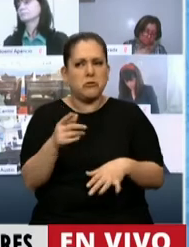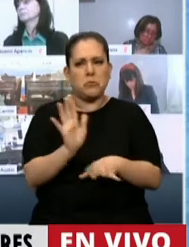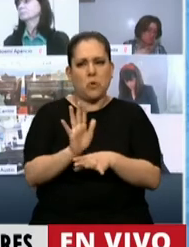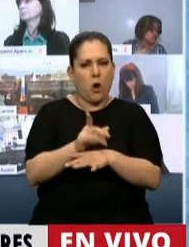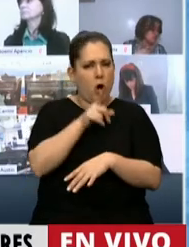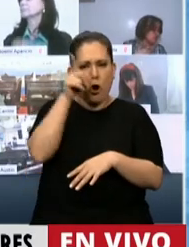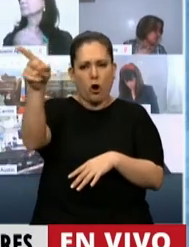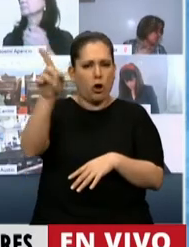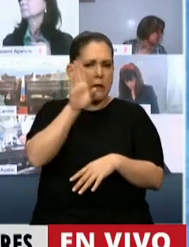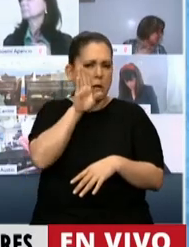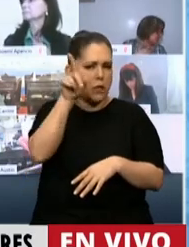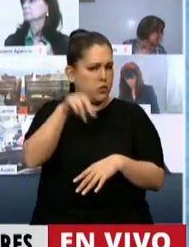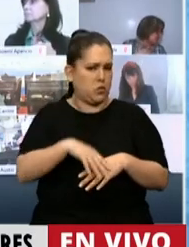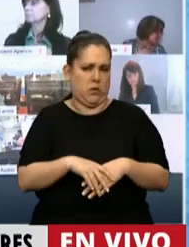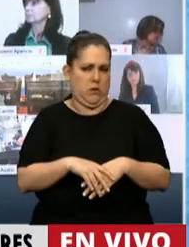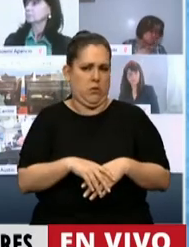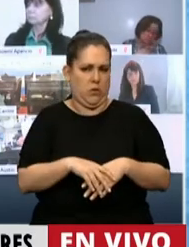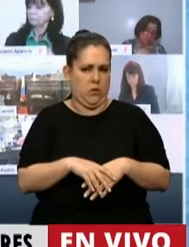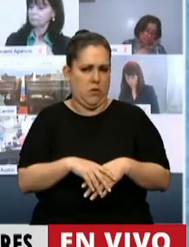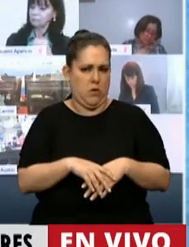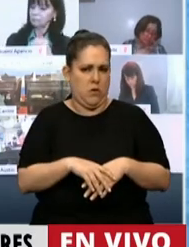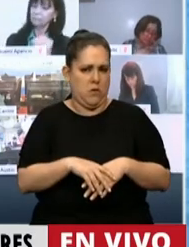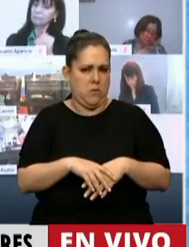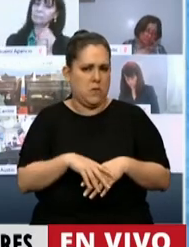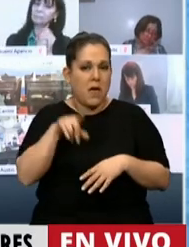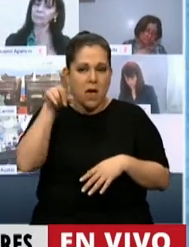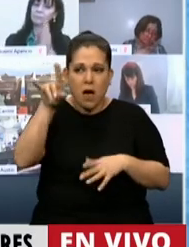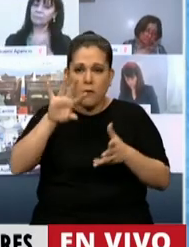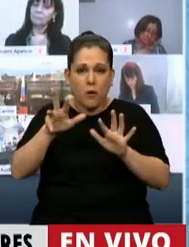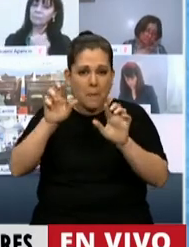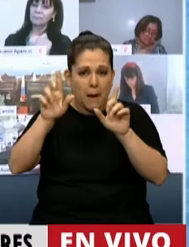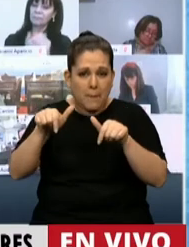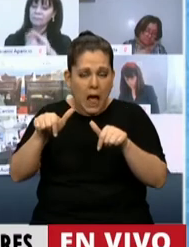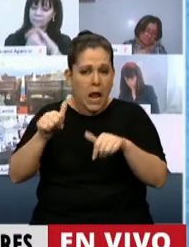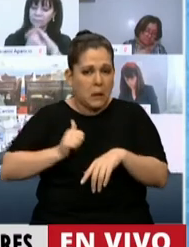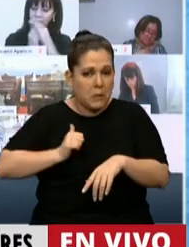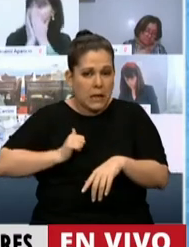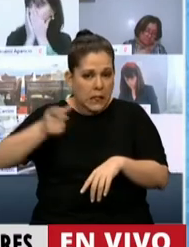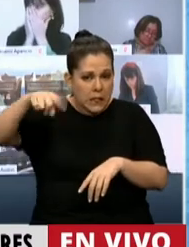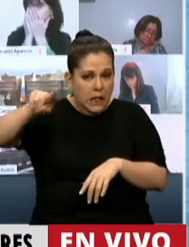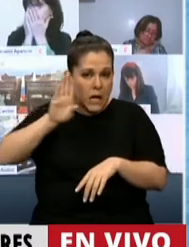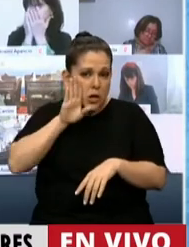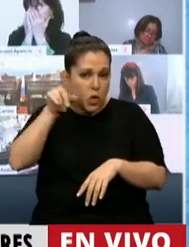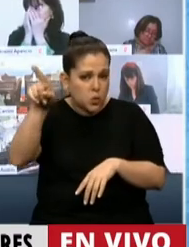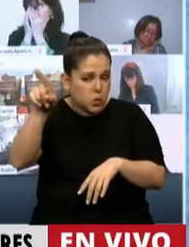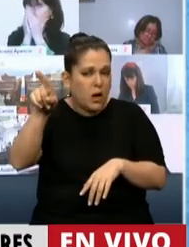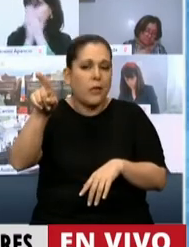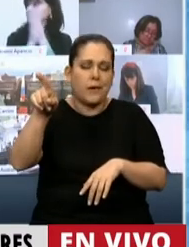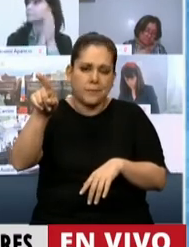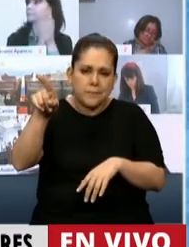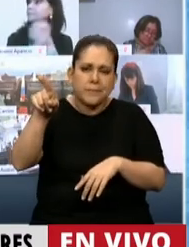paz imperialista. Y en este sentido, estos operativos militares conjuntos en los que se plantea que participen